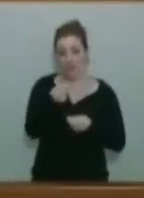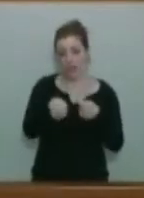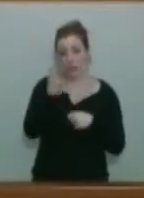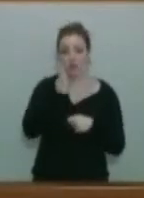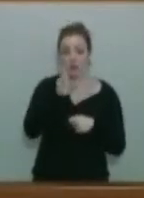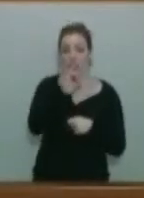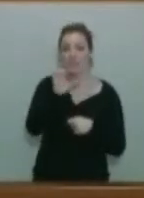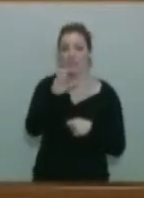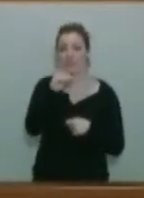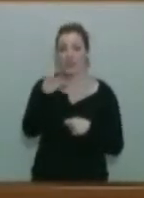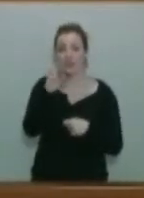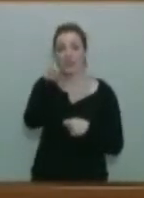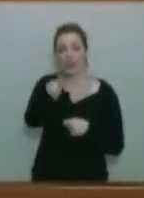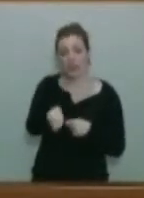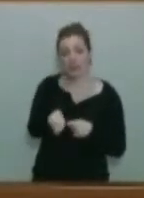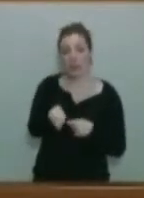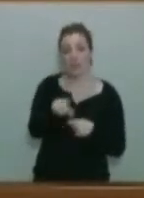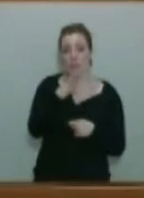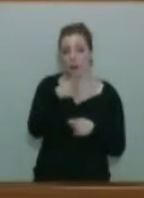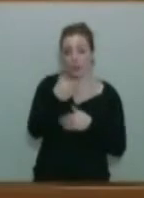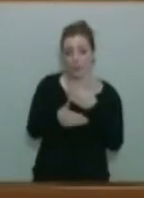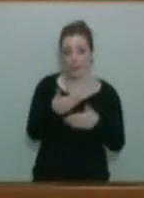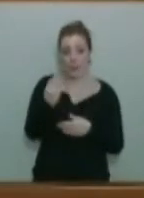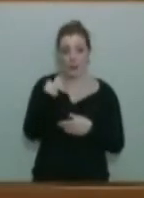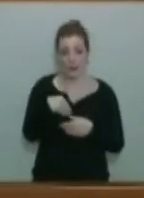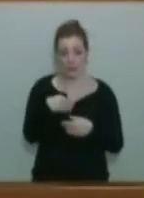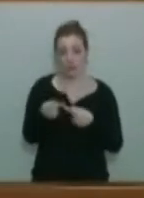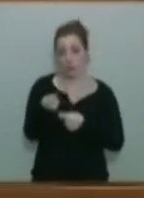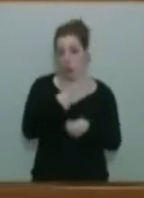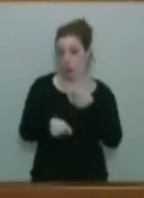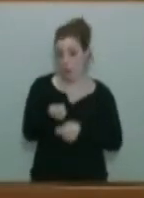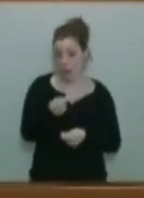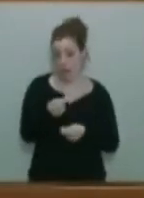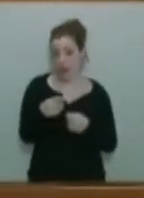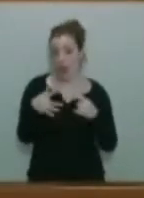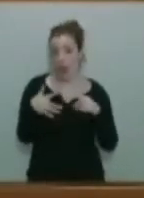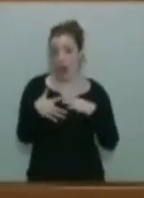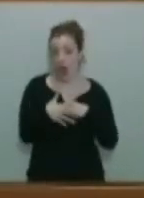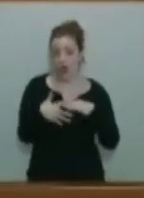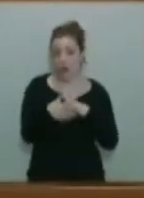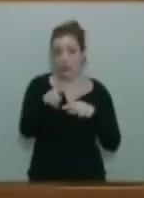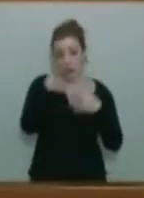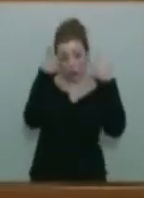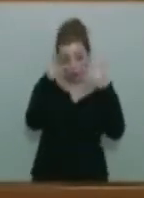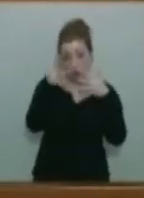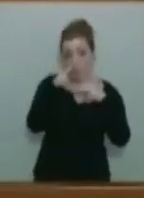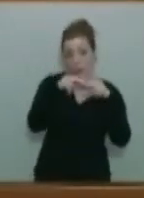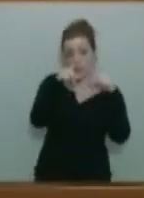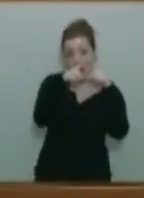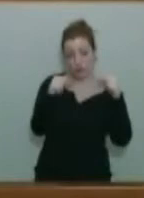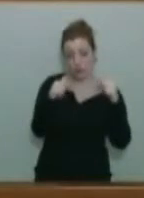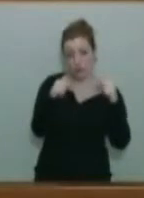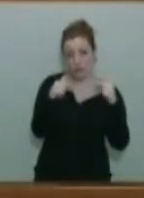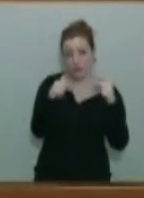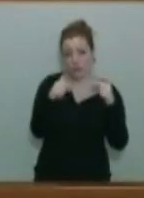Administración para iniciar los trámites para la generación de las acciones. Y el Consejo de Gobierno del Principado de Asturias, con carácter previo a la transmisión de las